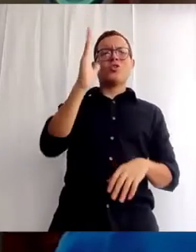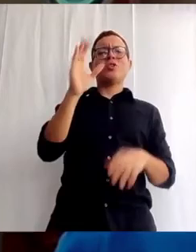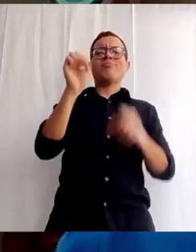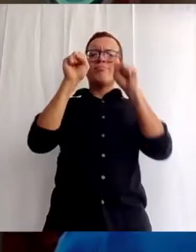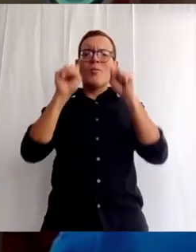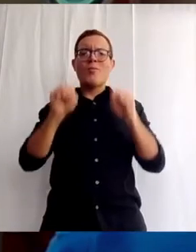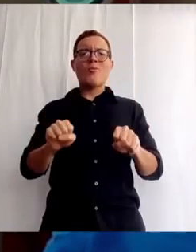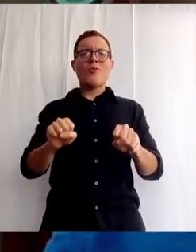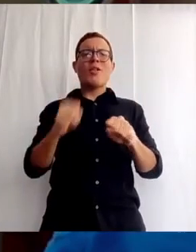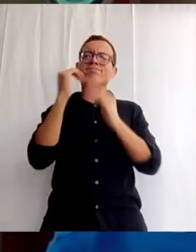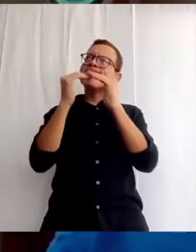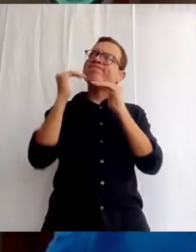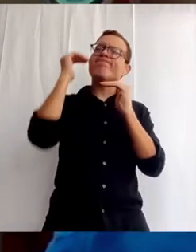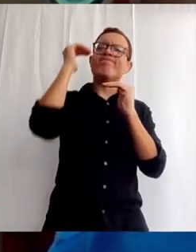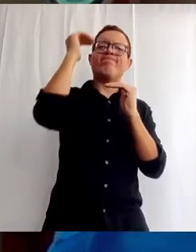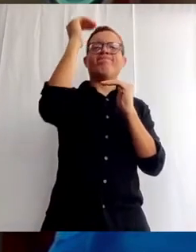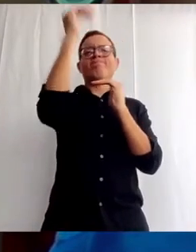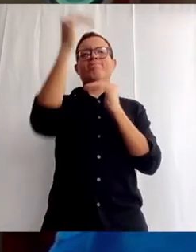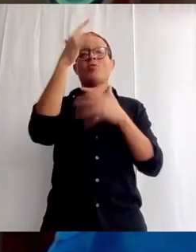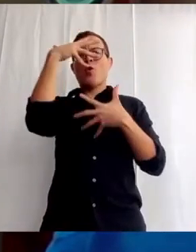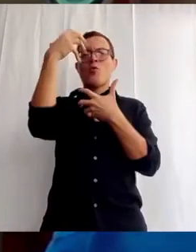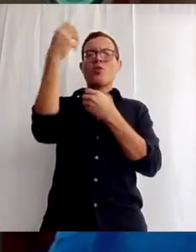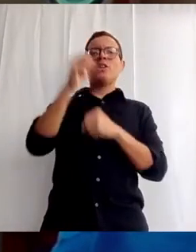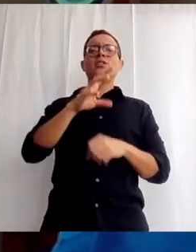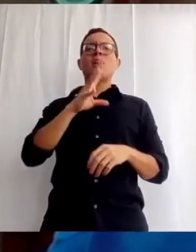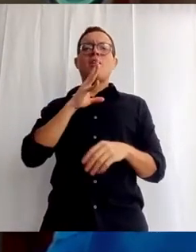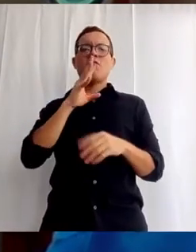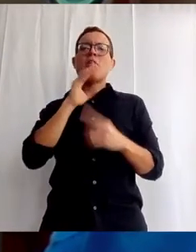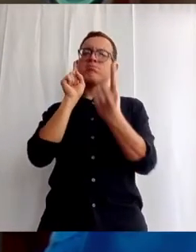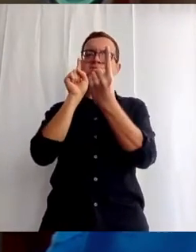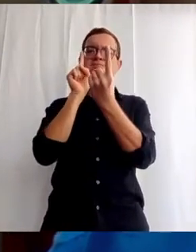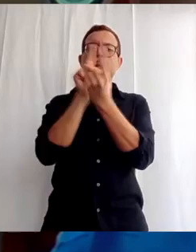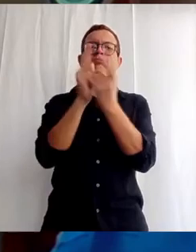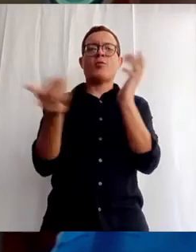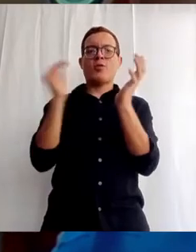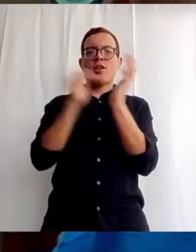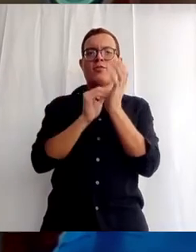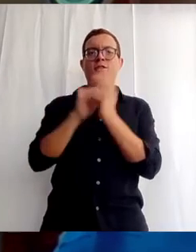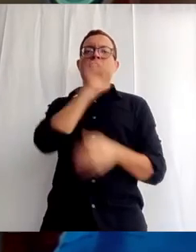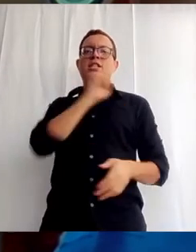Confío que podamos hablar de nuevo próximamente. Que el Señor los bendiga.